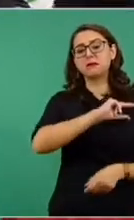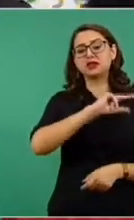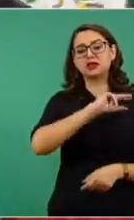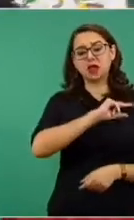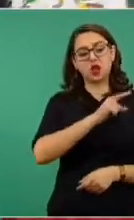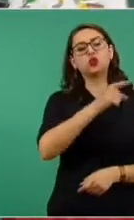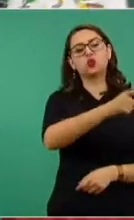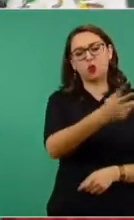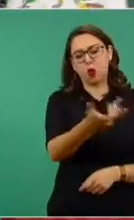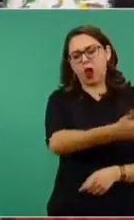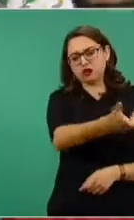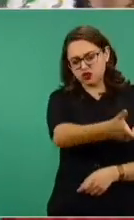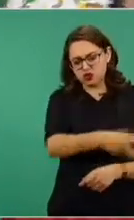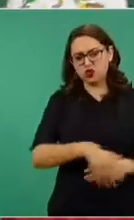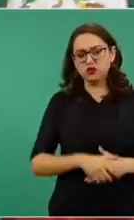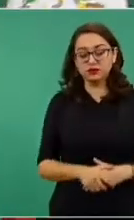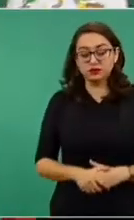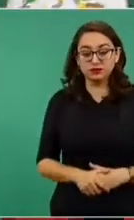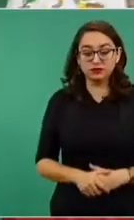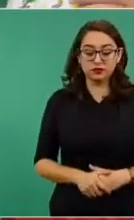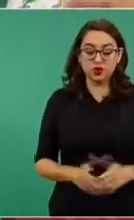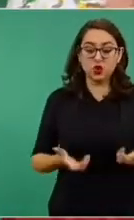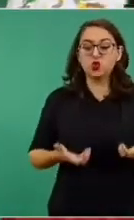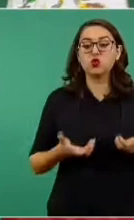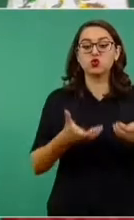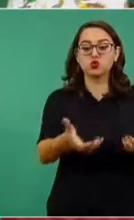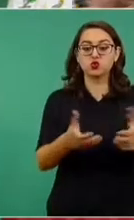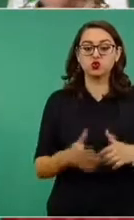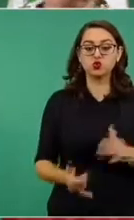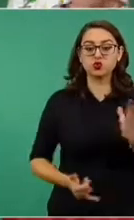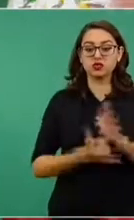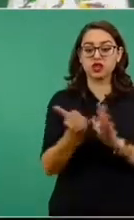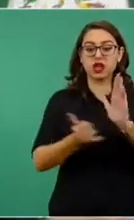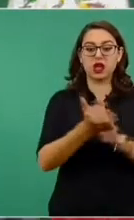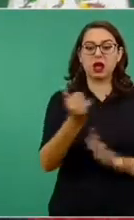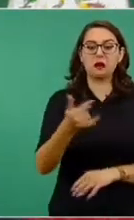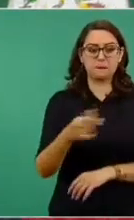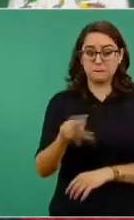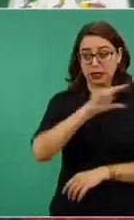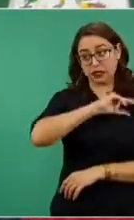haz la autopista, nada más que va a ser de paga.